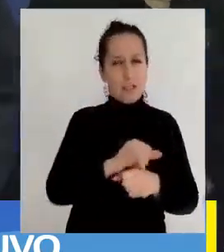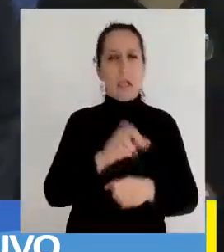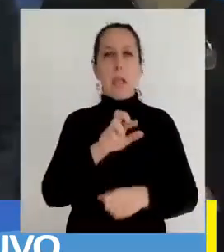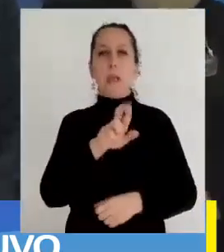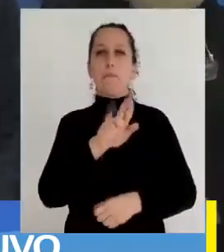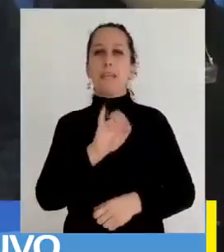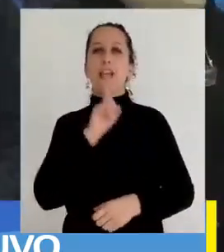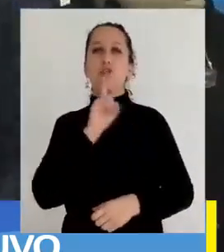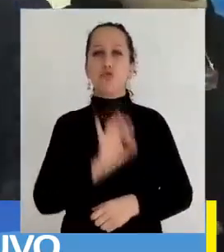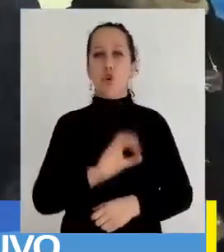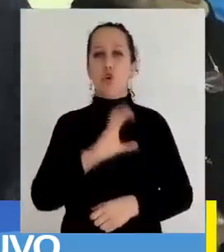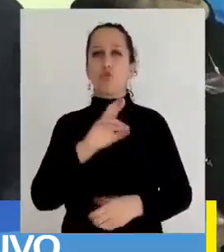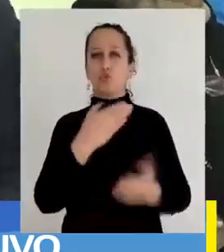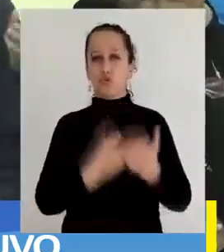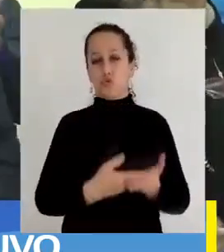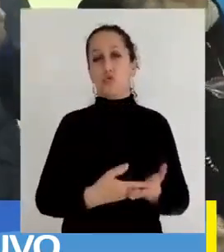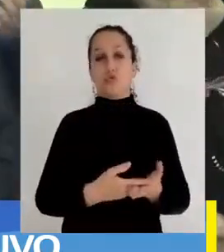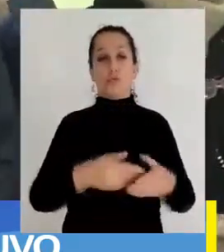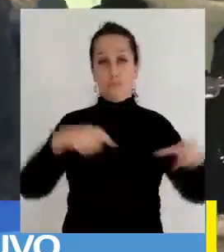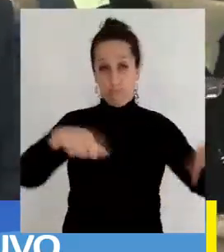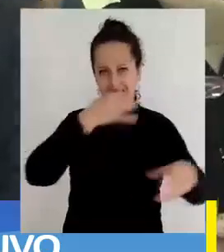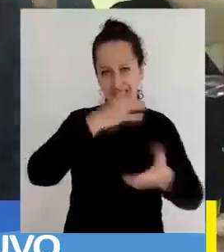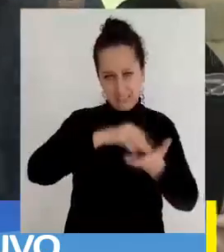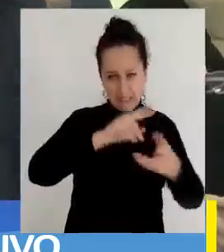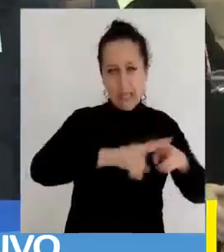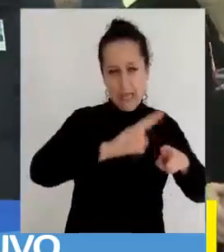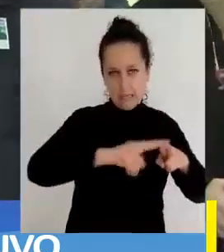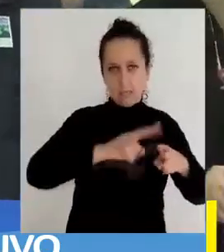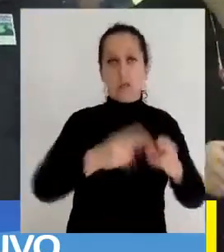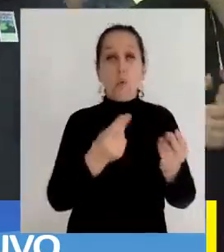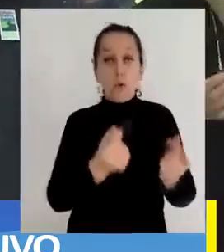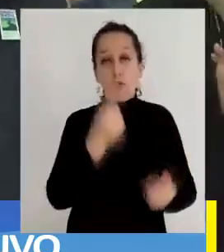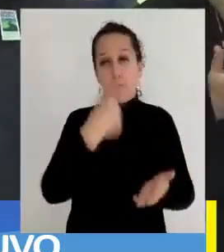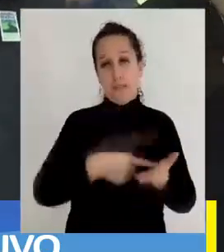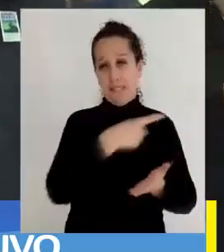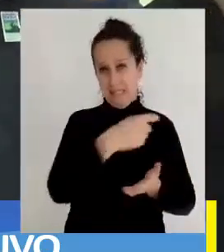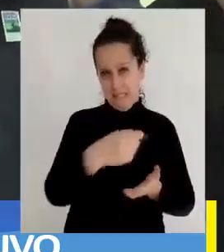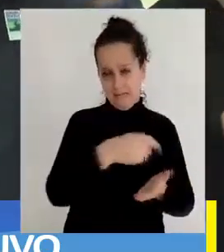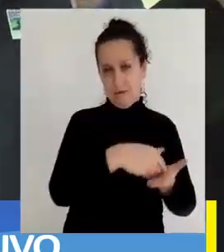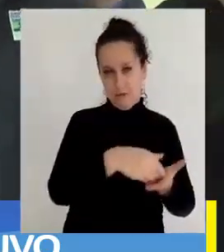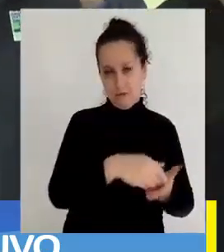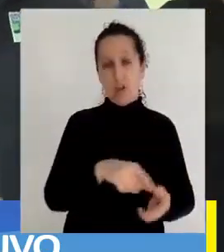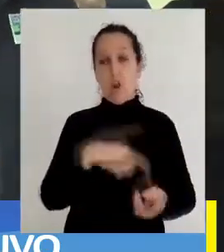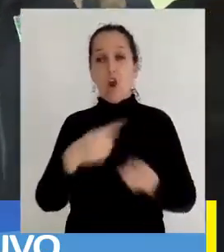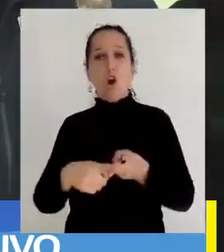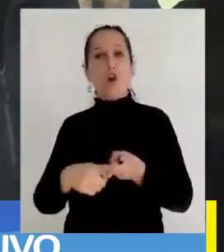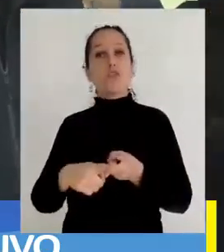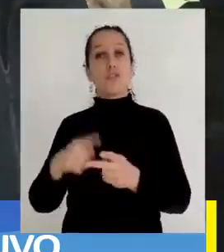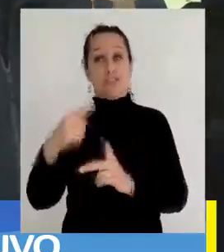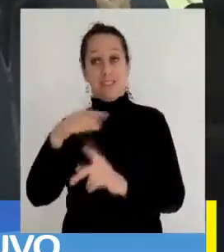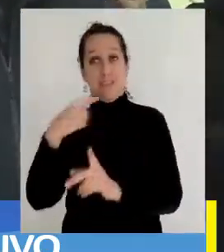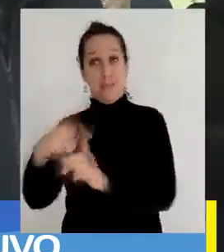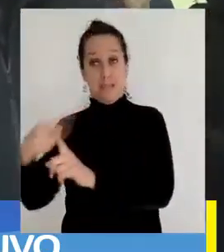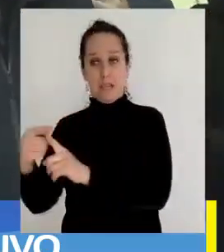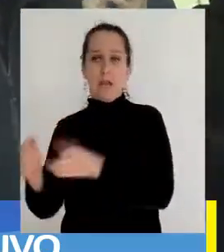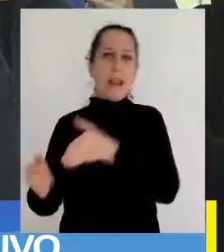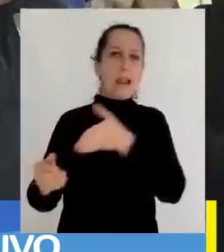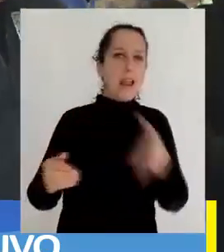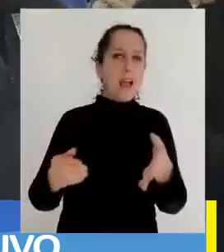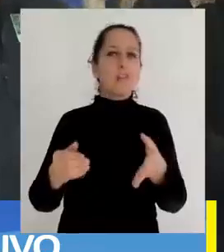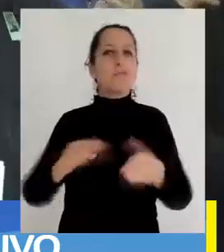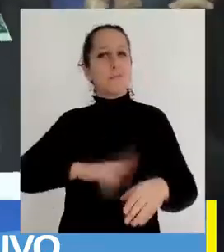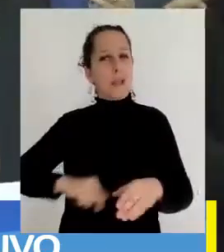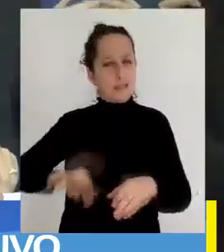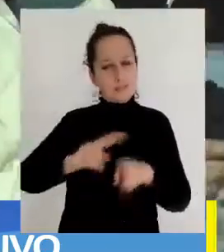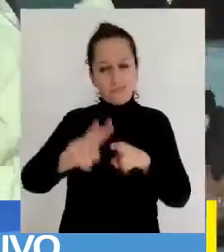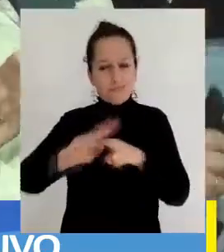para Prieto Cruz por más de 1.100 millones de pesos y la recuperación del área verde del sector colindante del Cementerio General